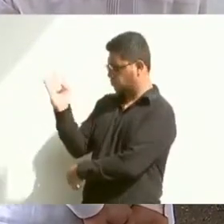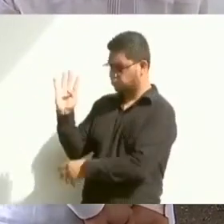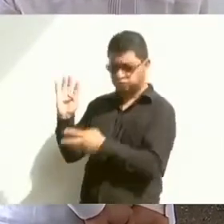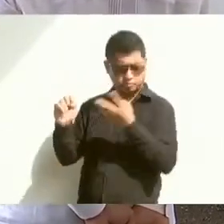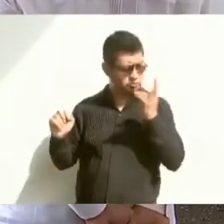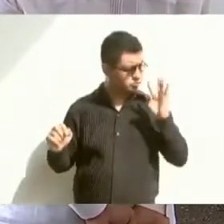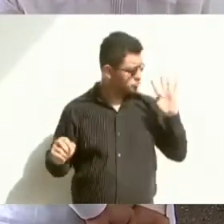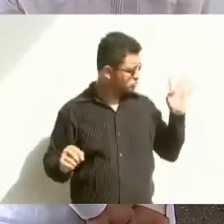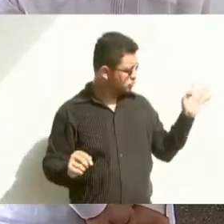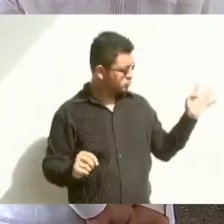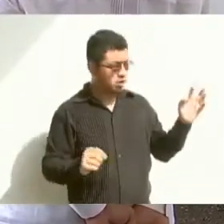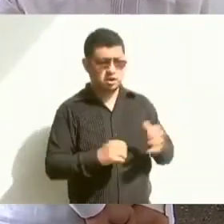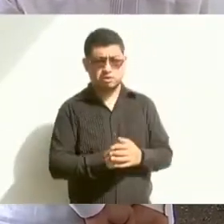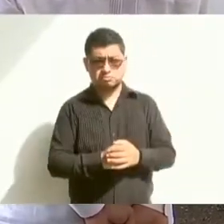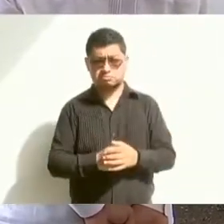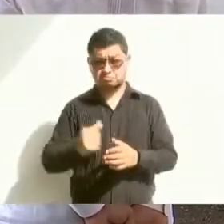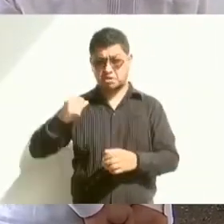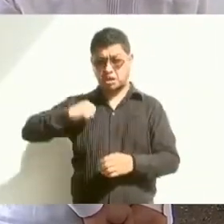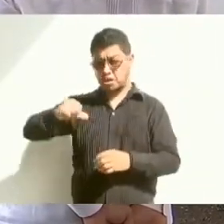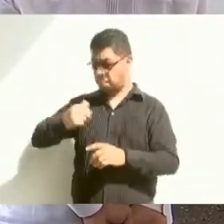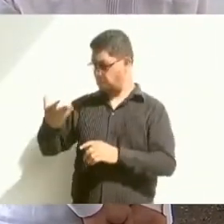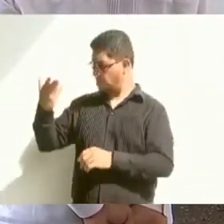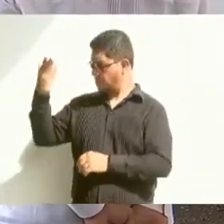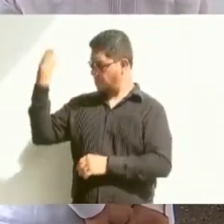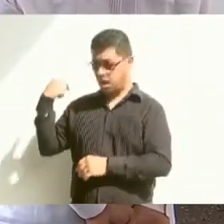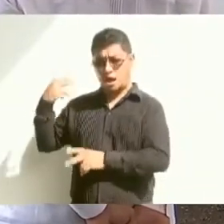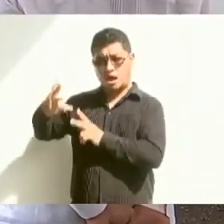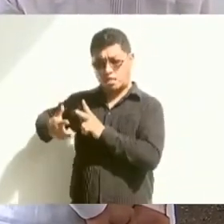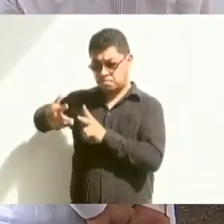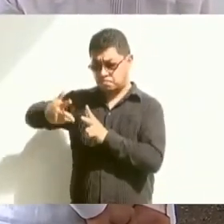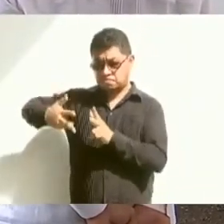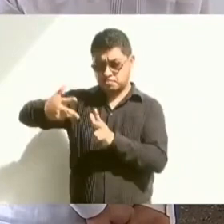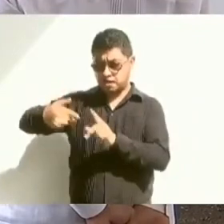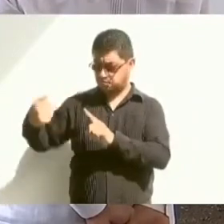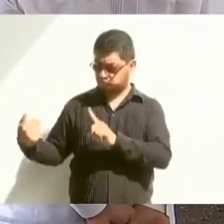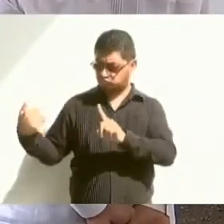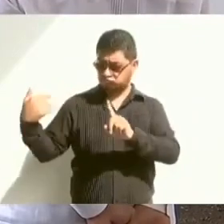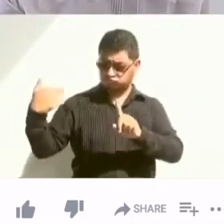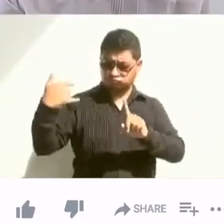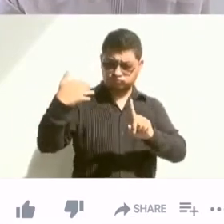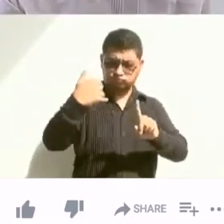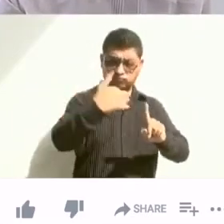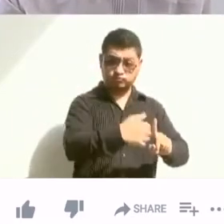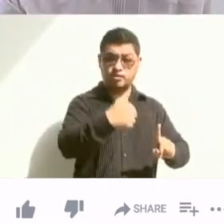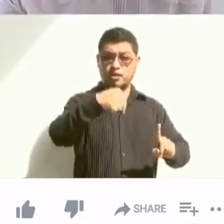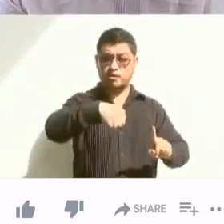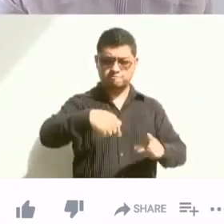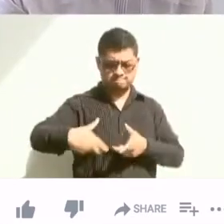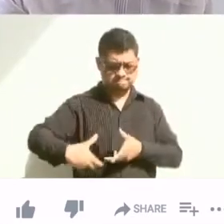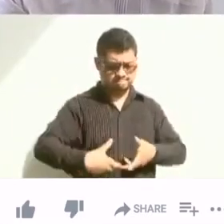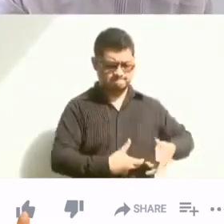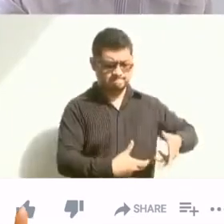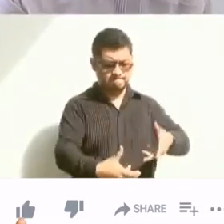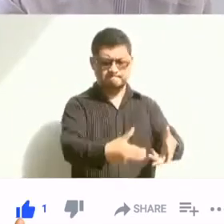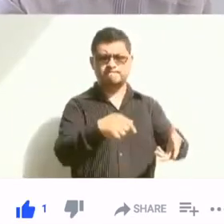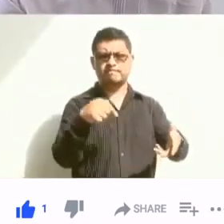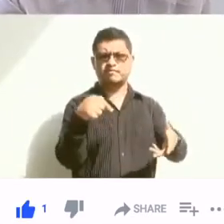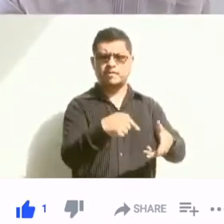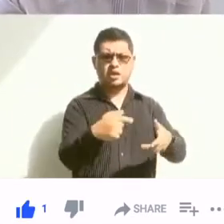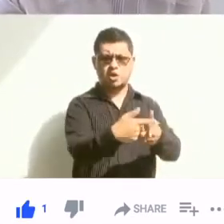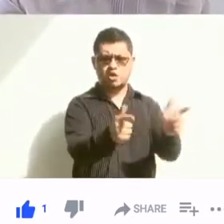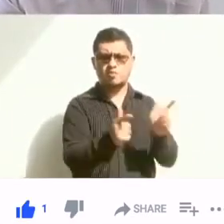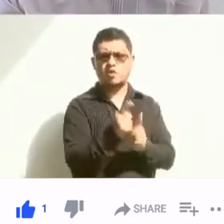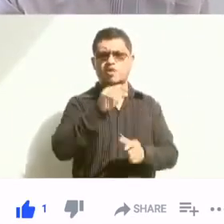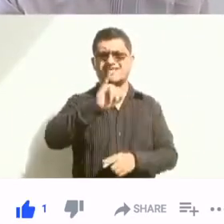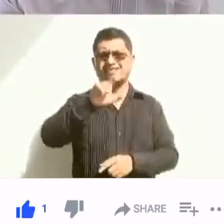va del antiguo trazo del tren hacia la intersección de lo que es esta carretera concesionada al Grupo ICA,